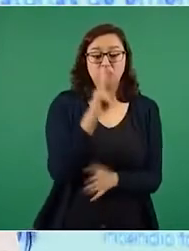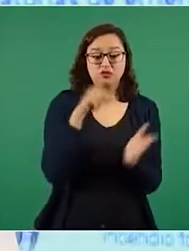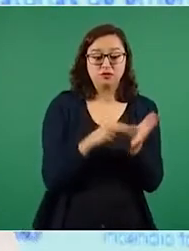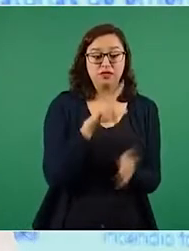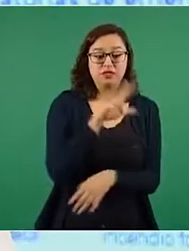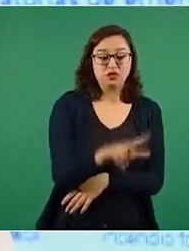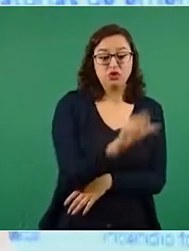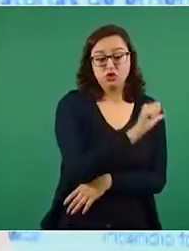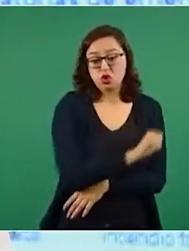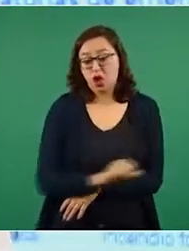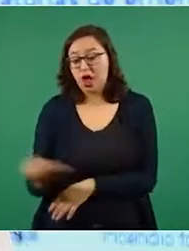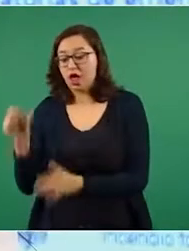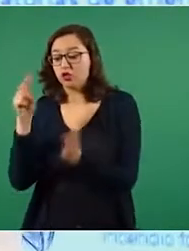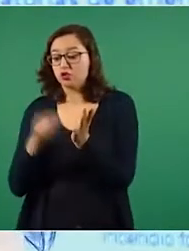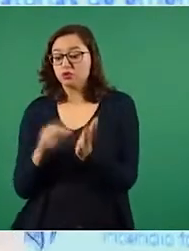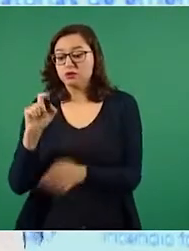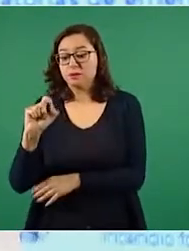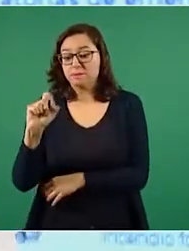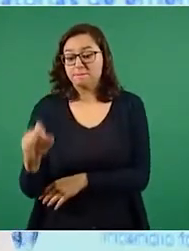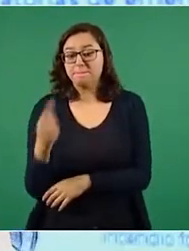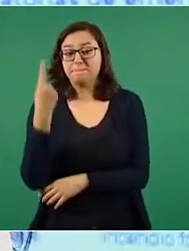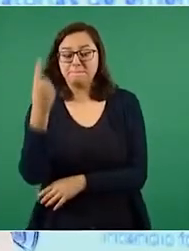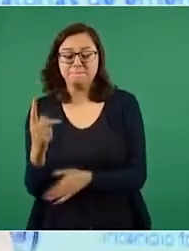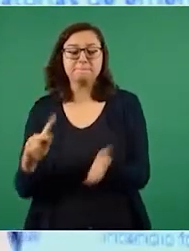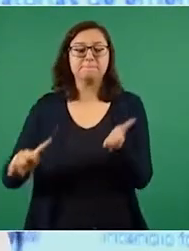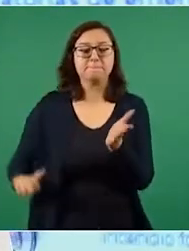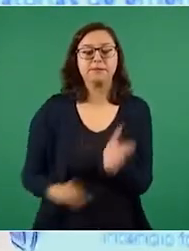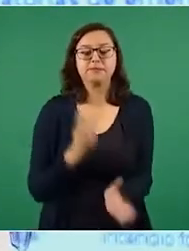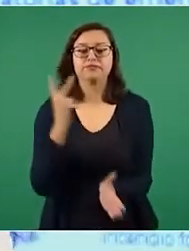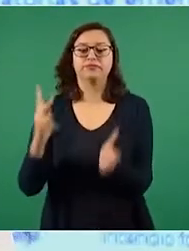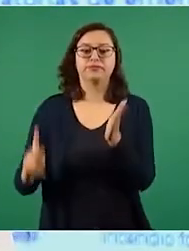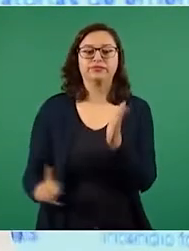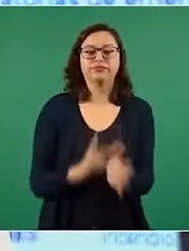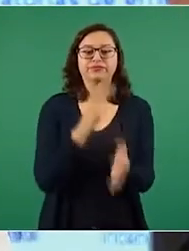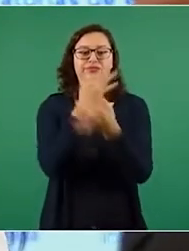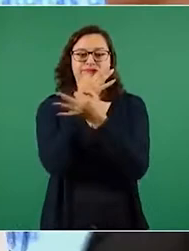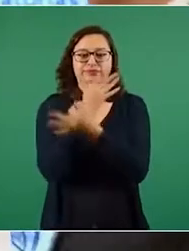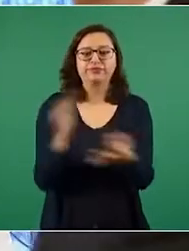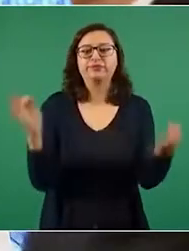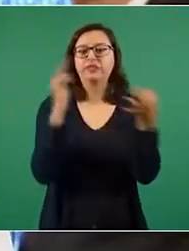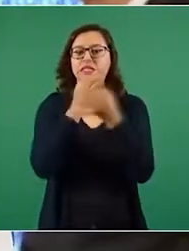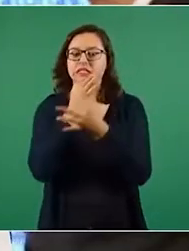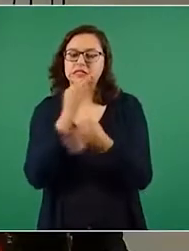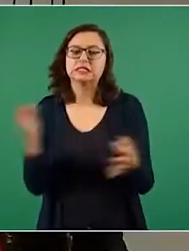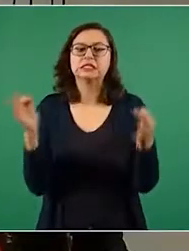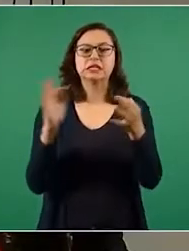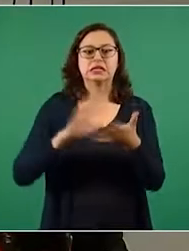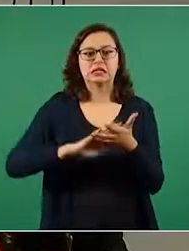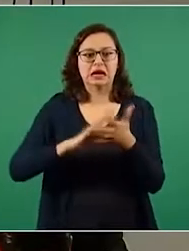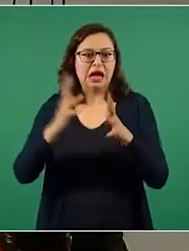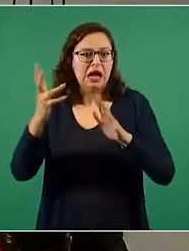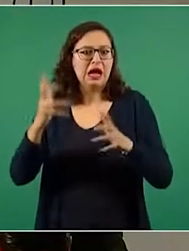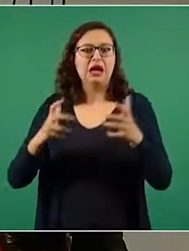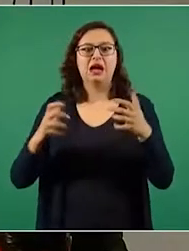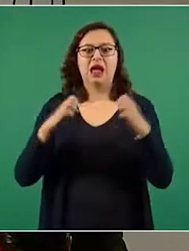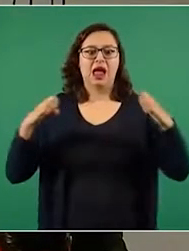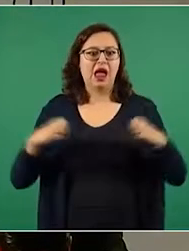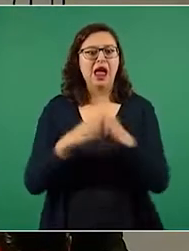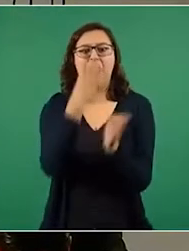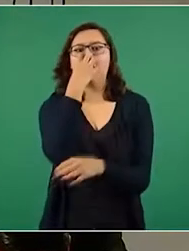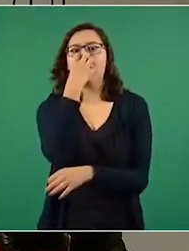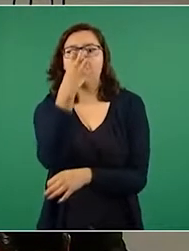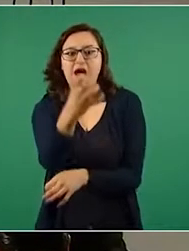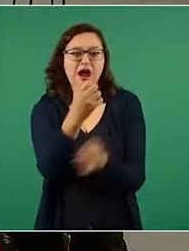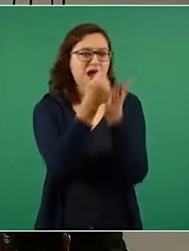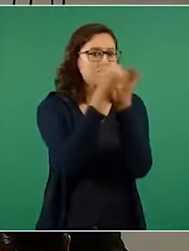se han emitido 68 declaraciones de desastre natural y 164 de emergencia.